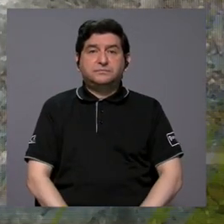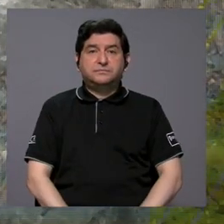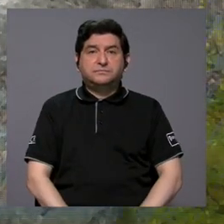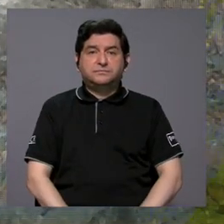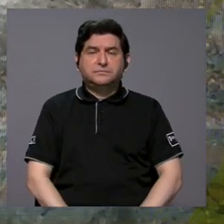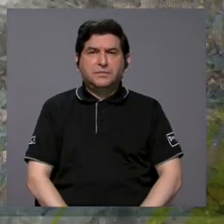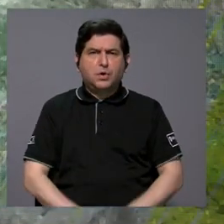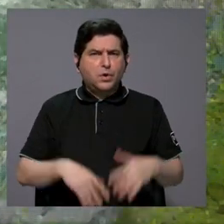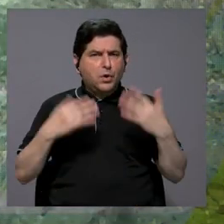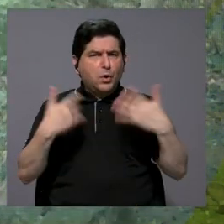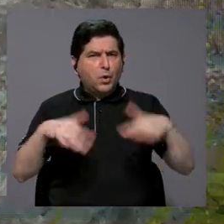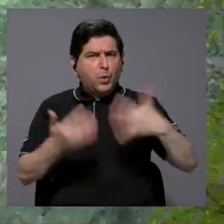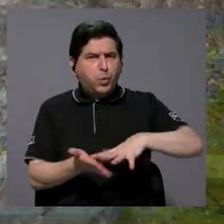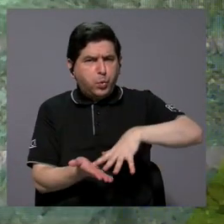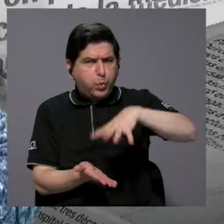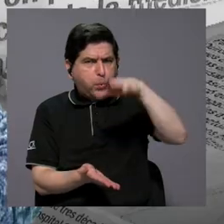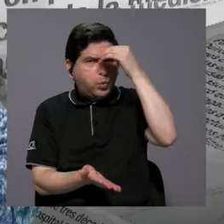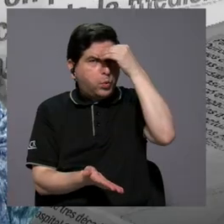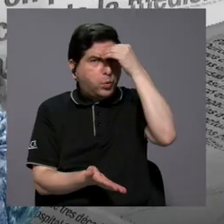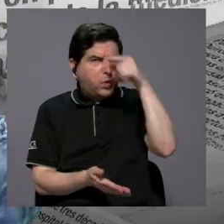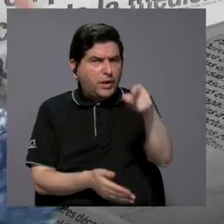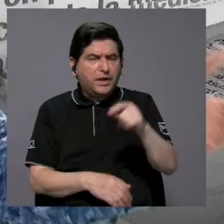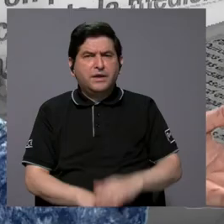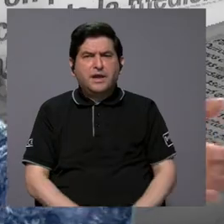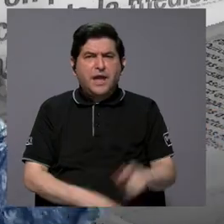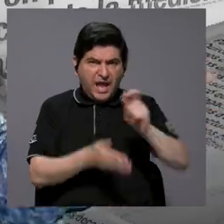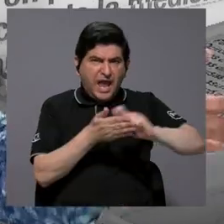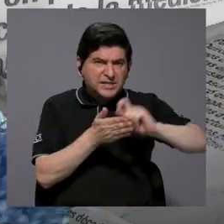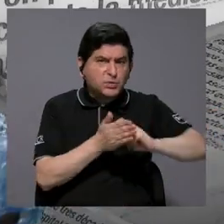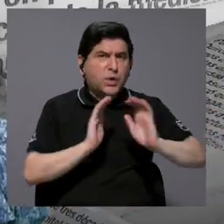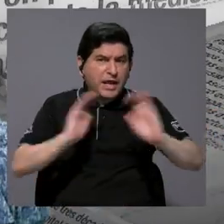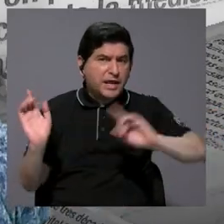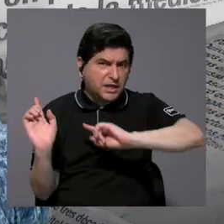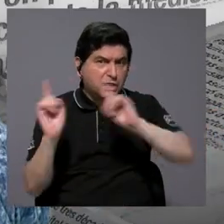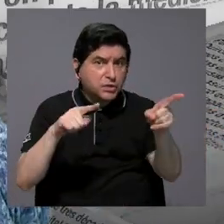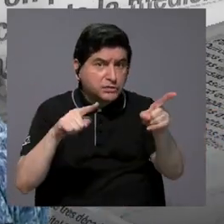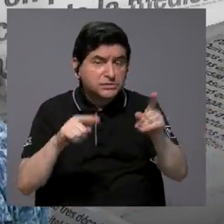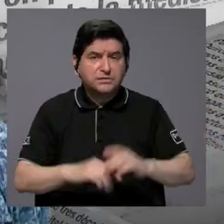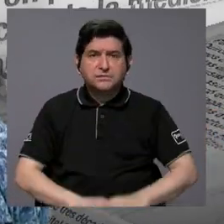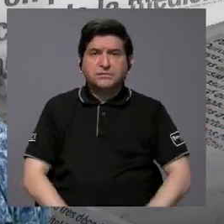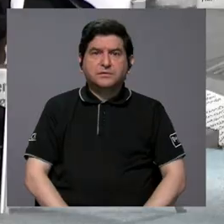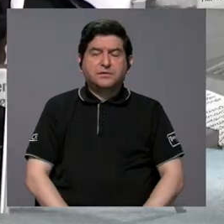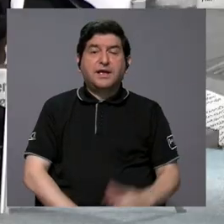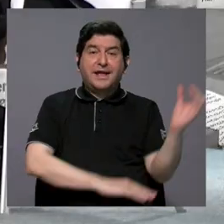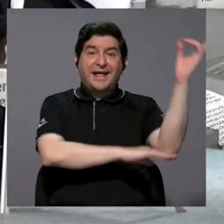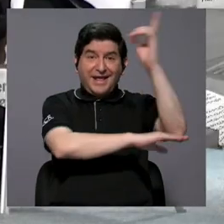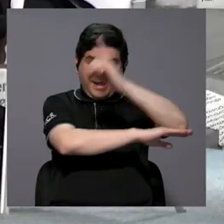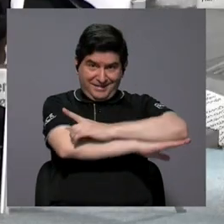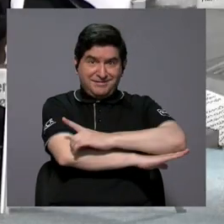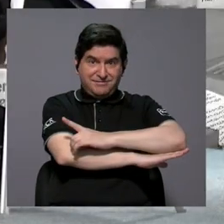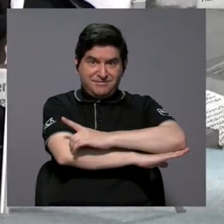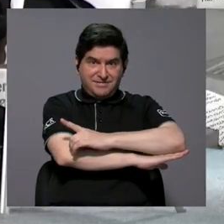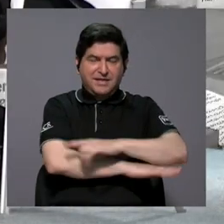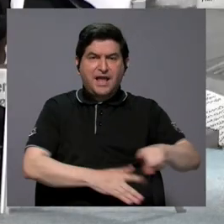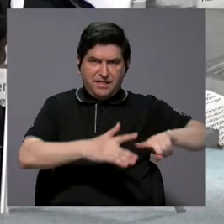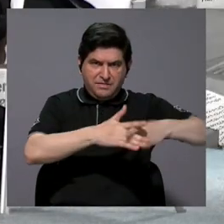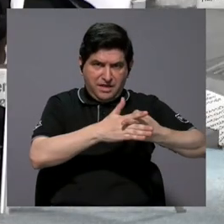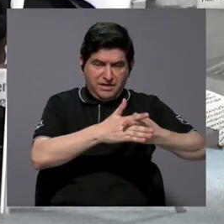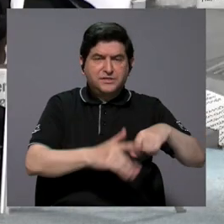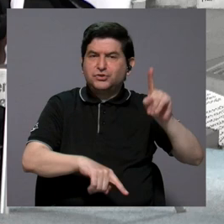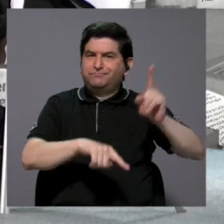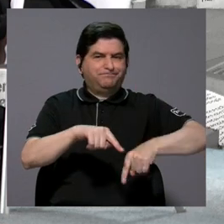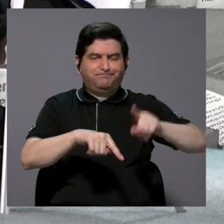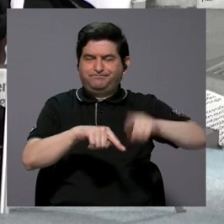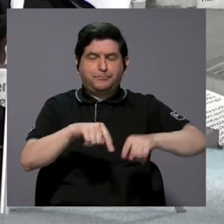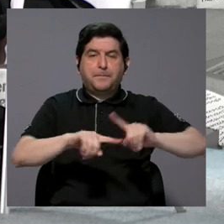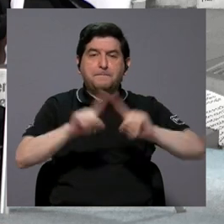Es un gran aprendizaje. ¿Estarán presentes escuelas, niños? Para el día de la inauguración no se